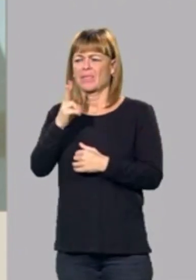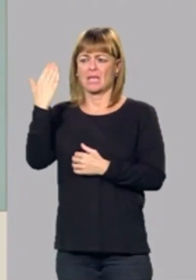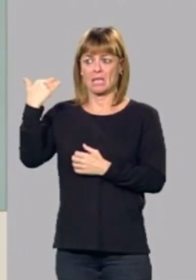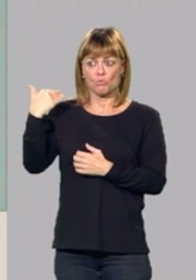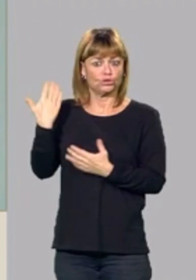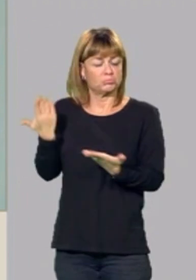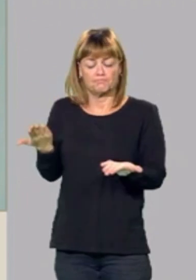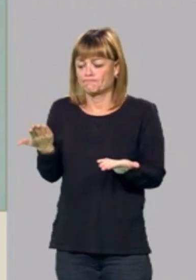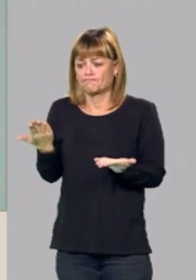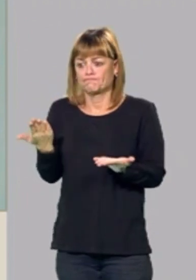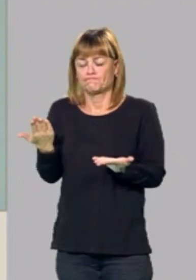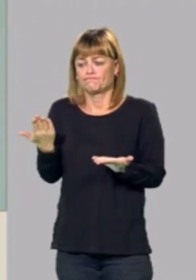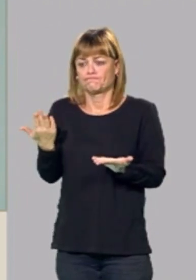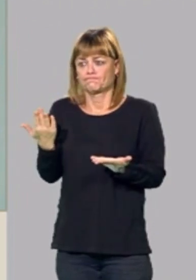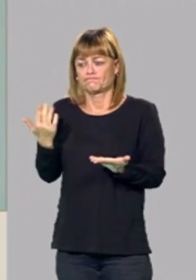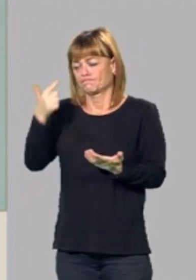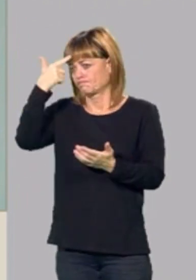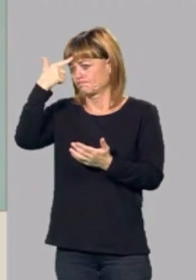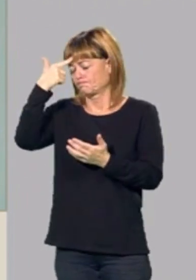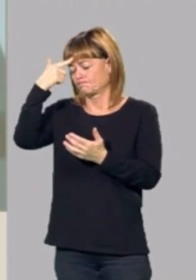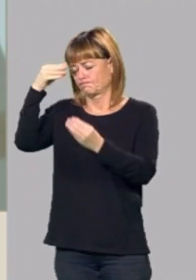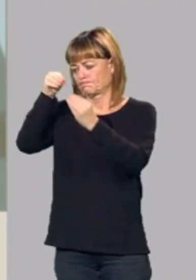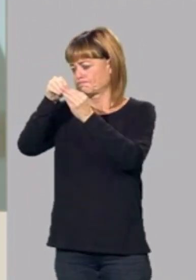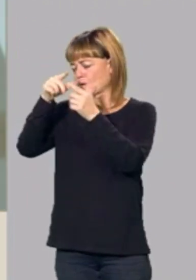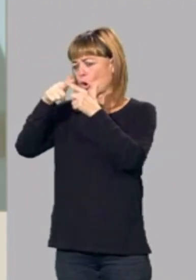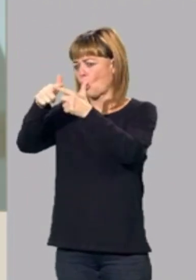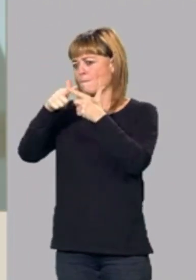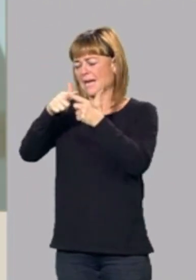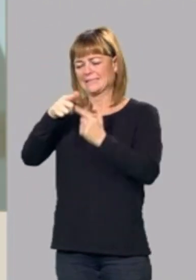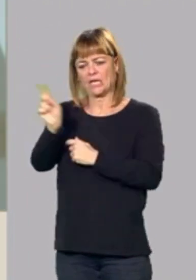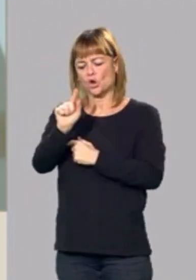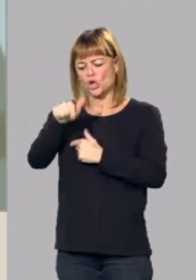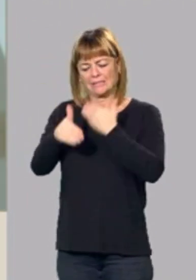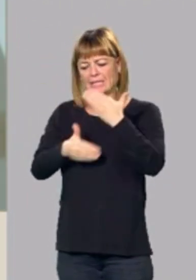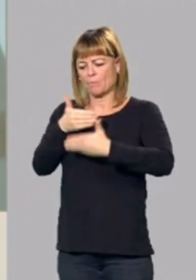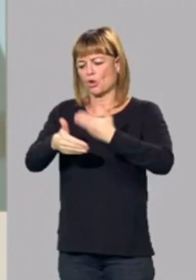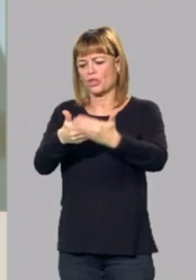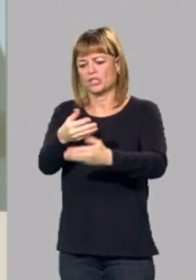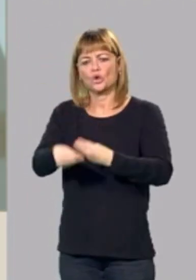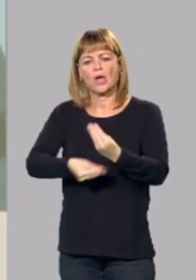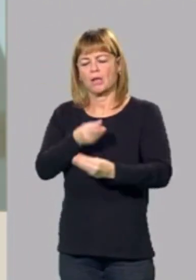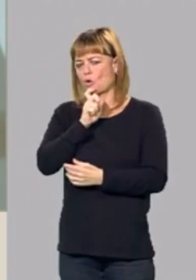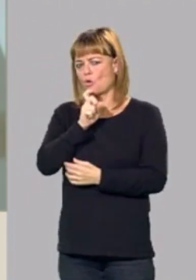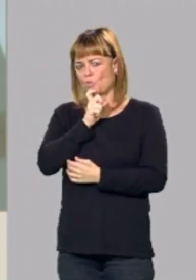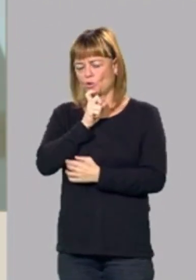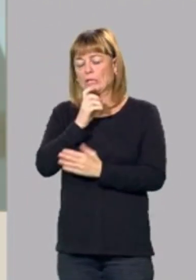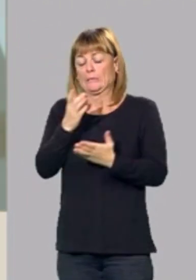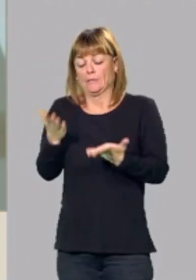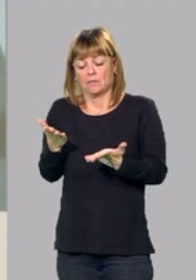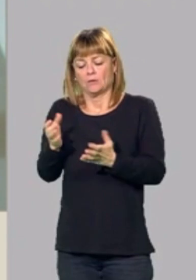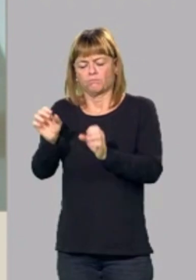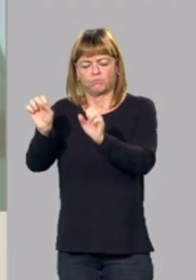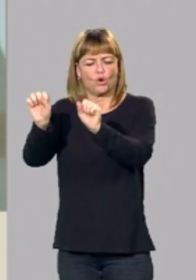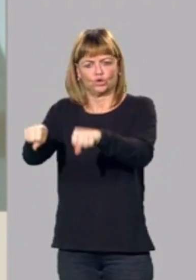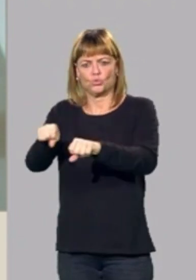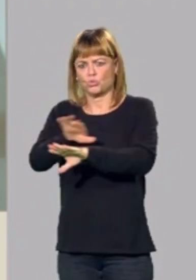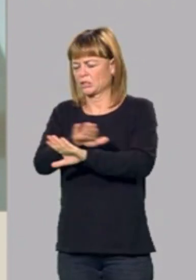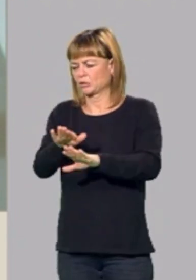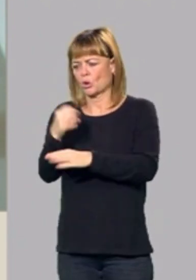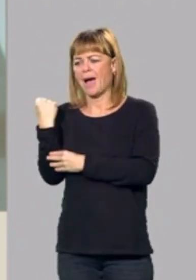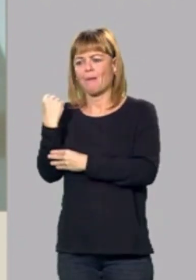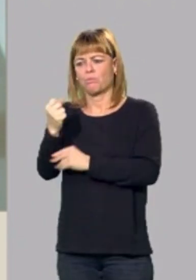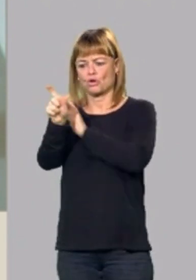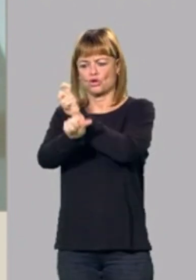que no compartimos cómo se ha gestionado todo este proceso y desde luego, y por supuesto, ponernos del lado de